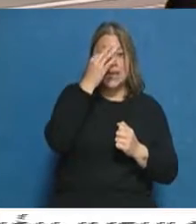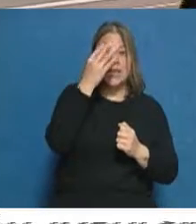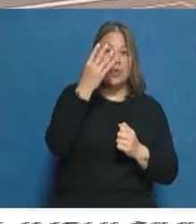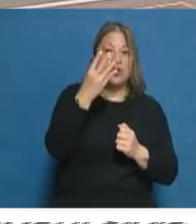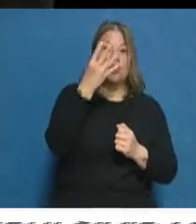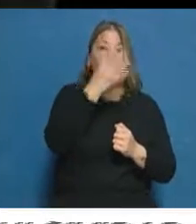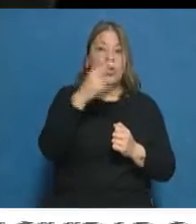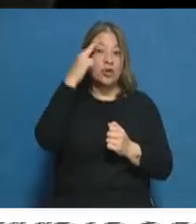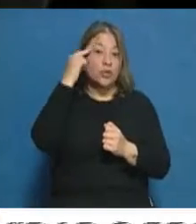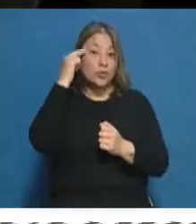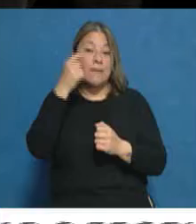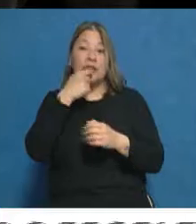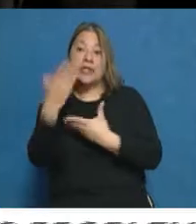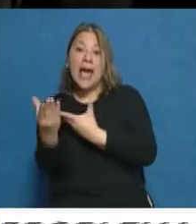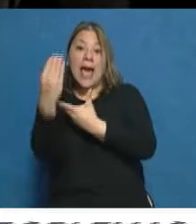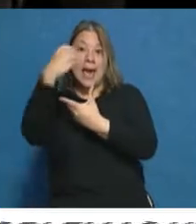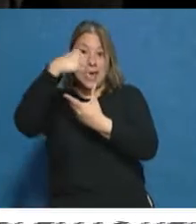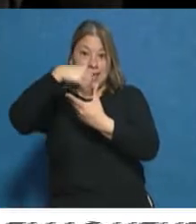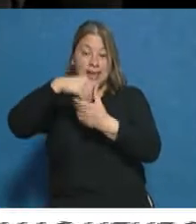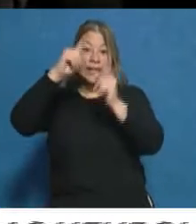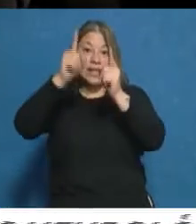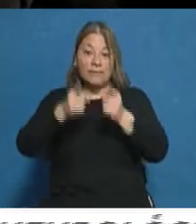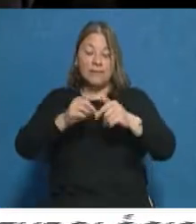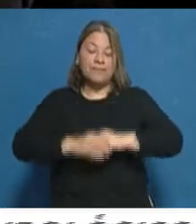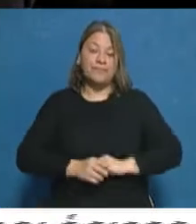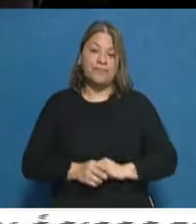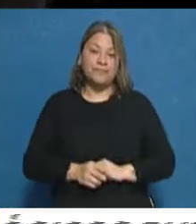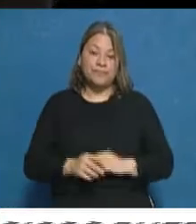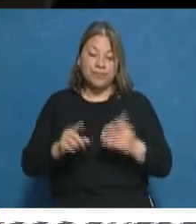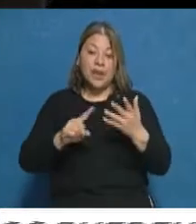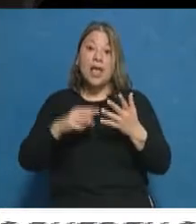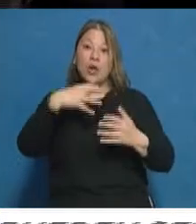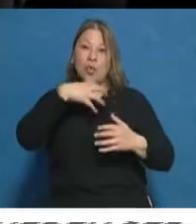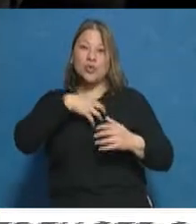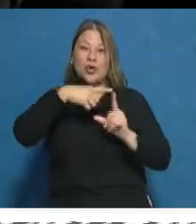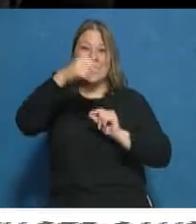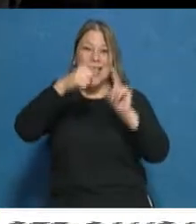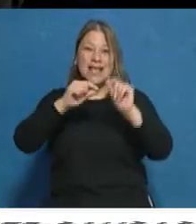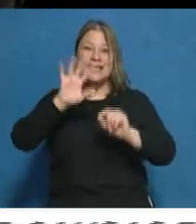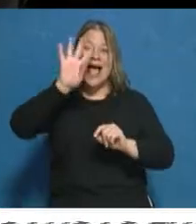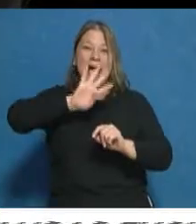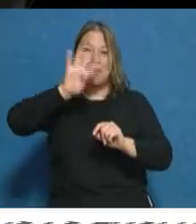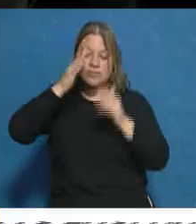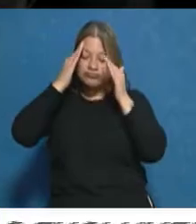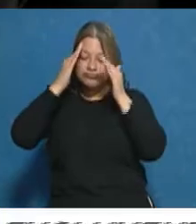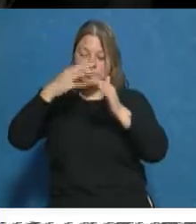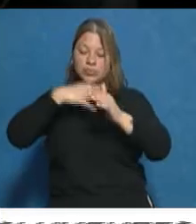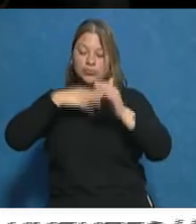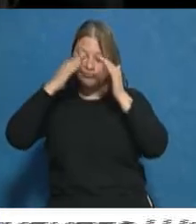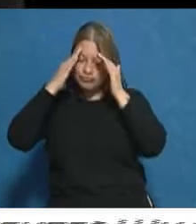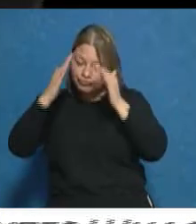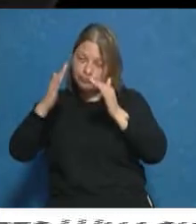que adhiera Mendoza. Aparte de eso, también tiene el curso de Estrellas Amarillas, que es un curso centrado y